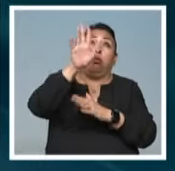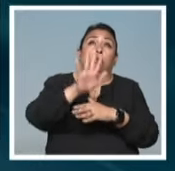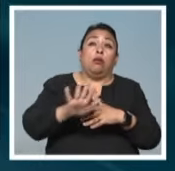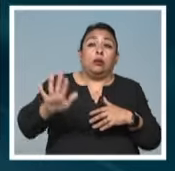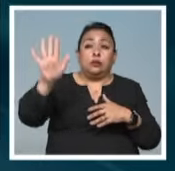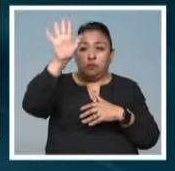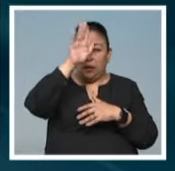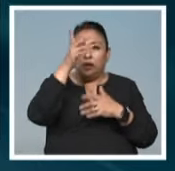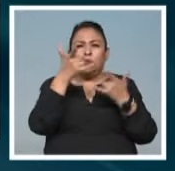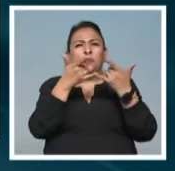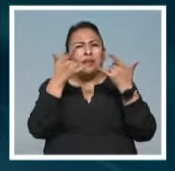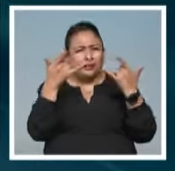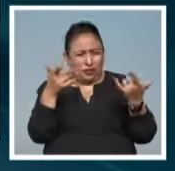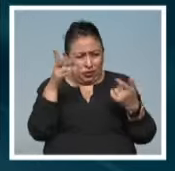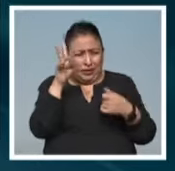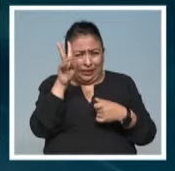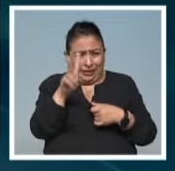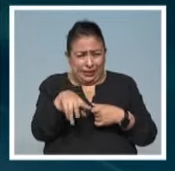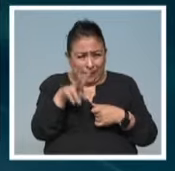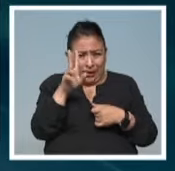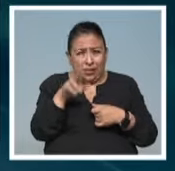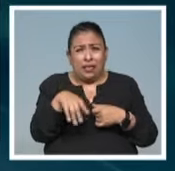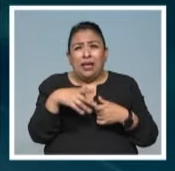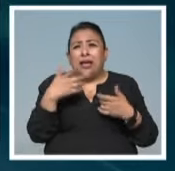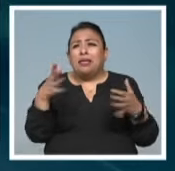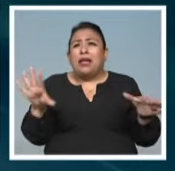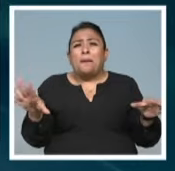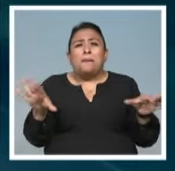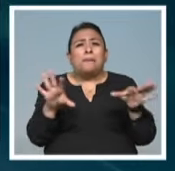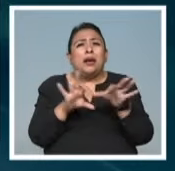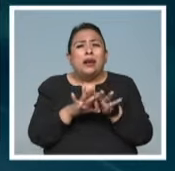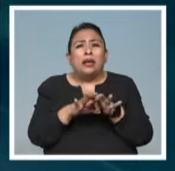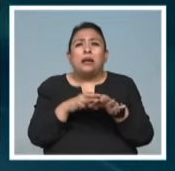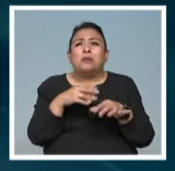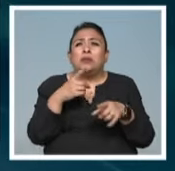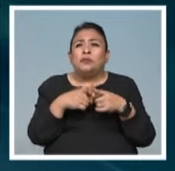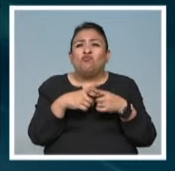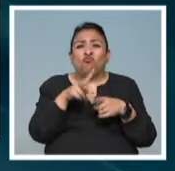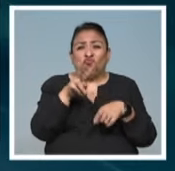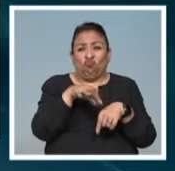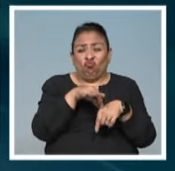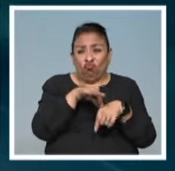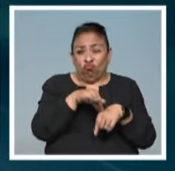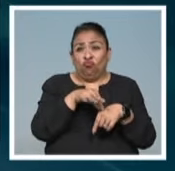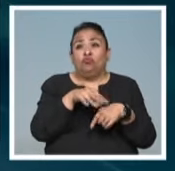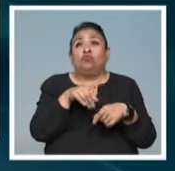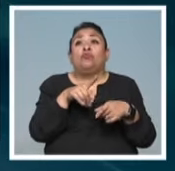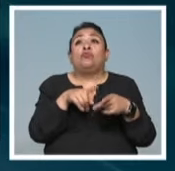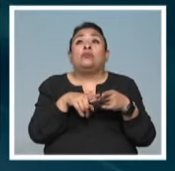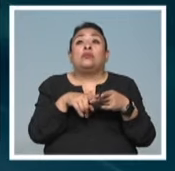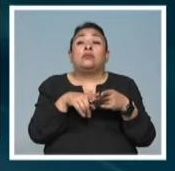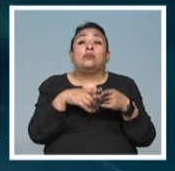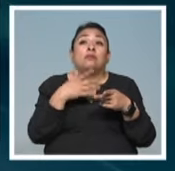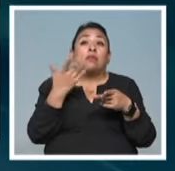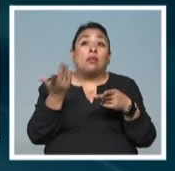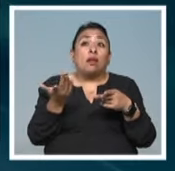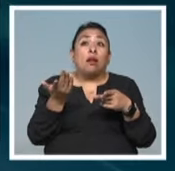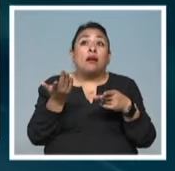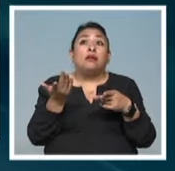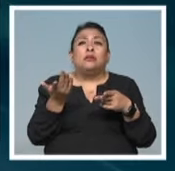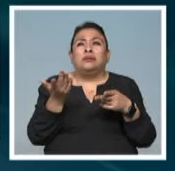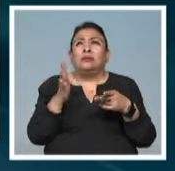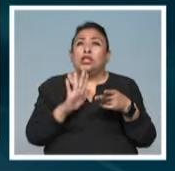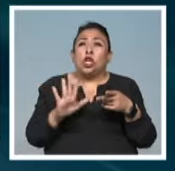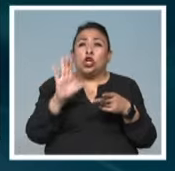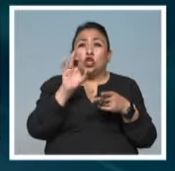Sus historias son de verdad una amalgama entre el realismo y lo